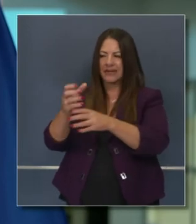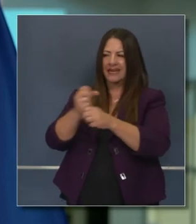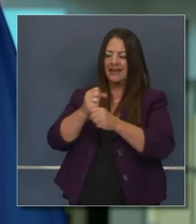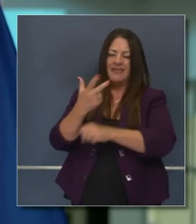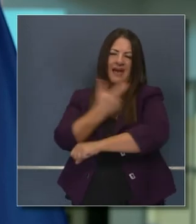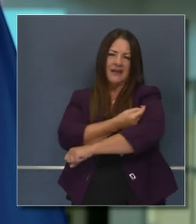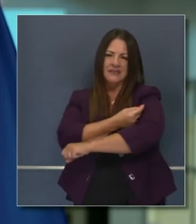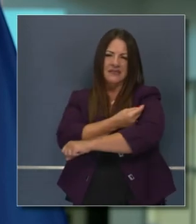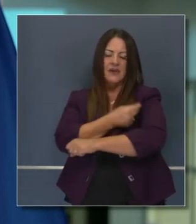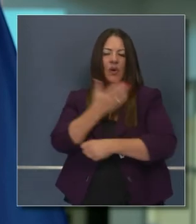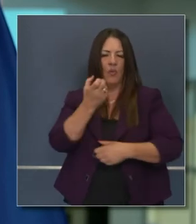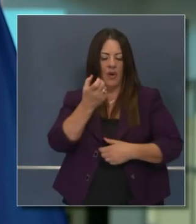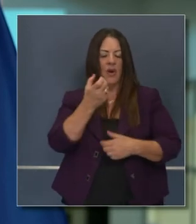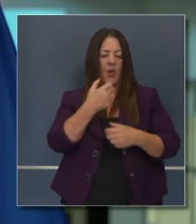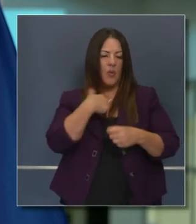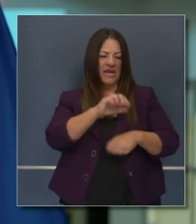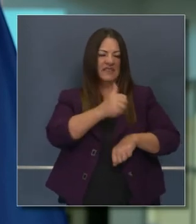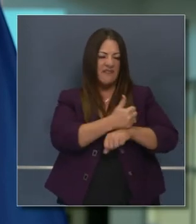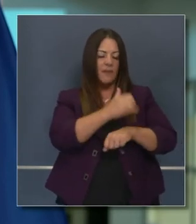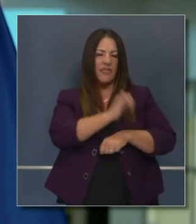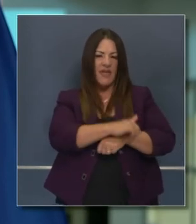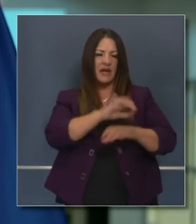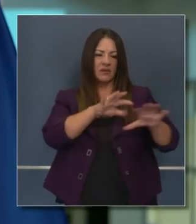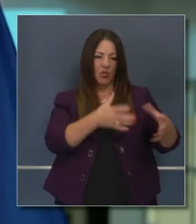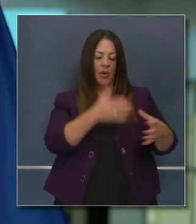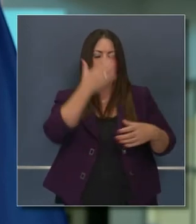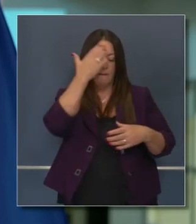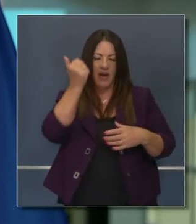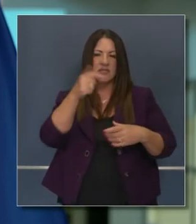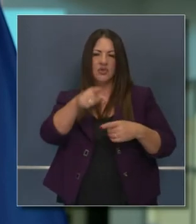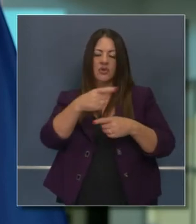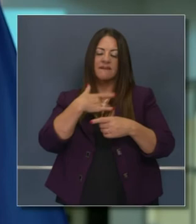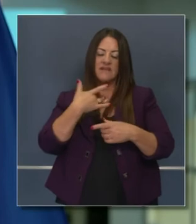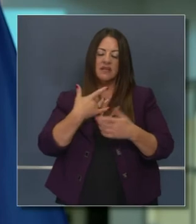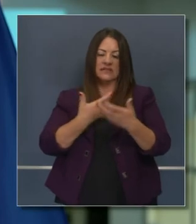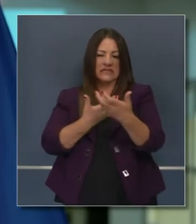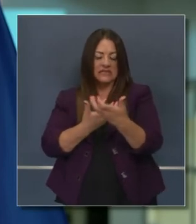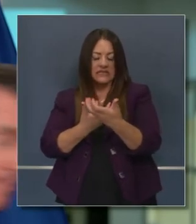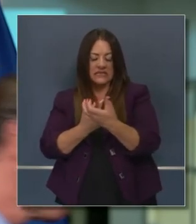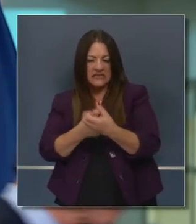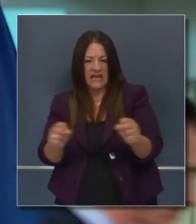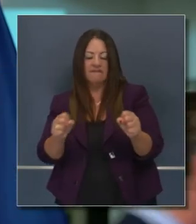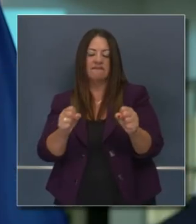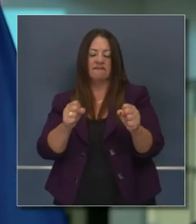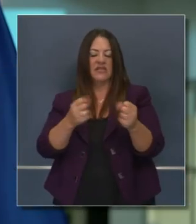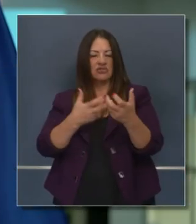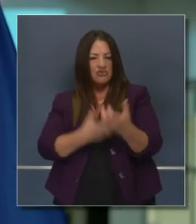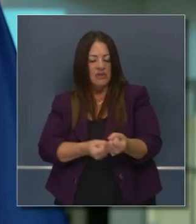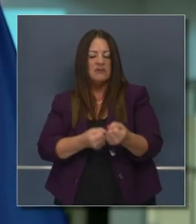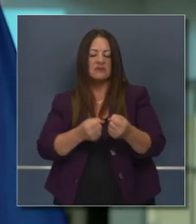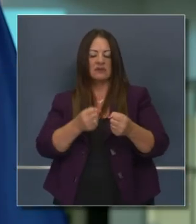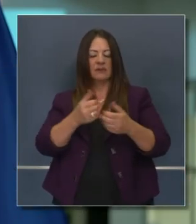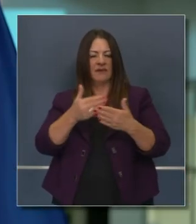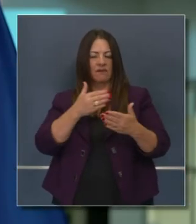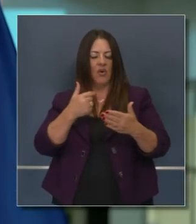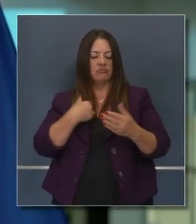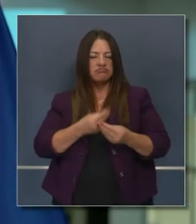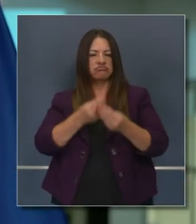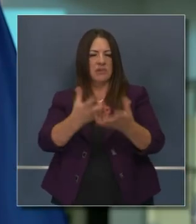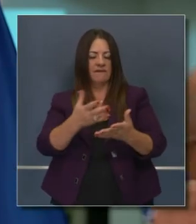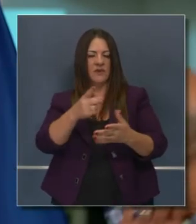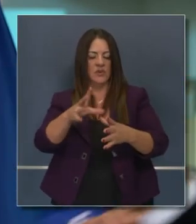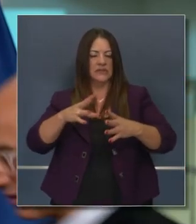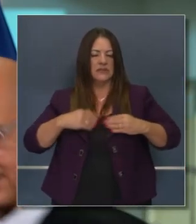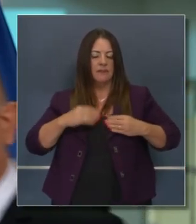a reforzar la confianza en la gente de tener acceso a vacunas sin peligro de una forma oportuna. Doctor.